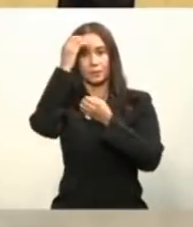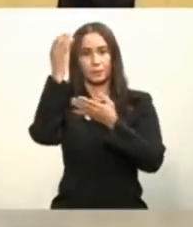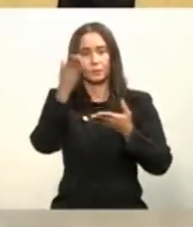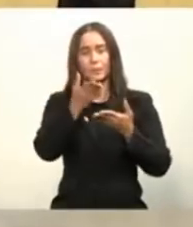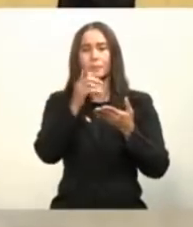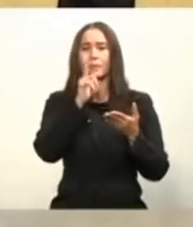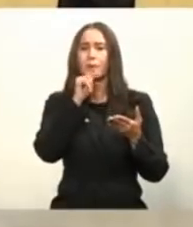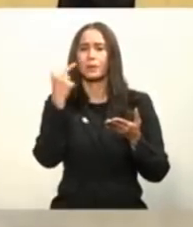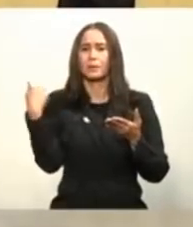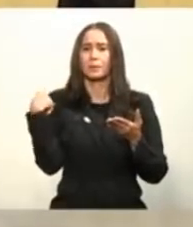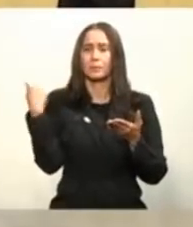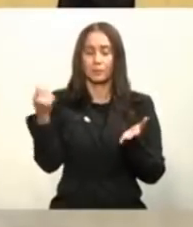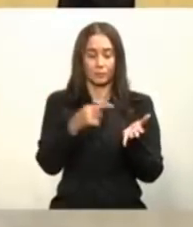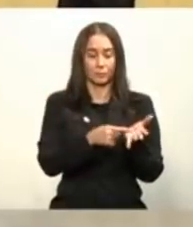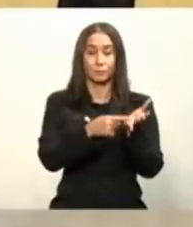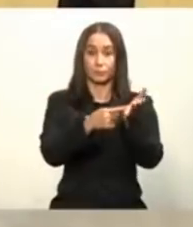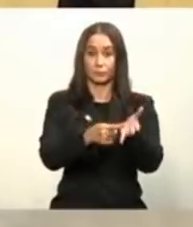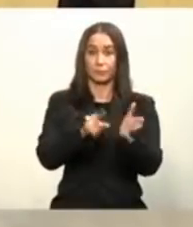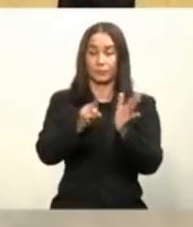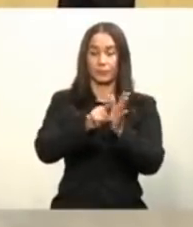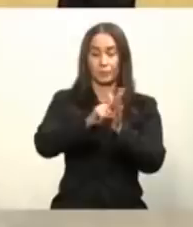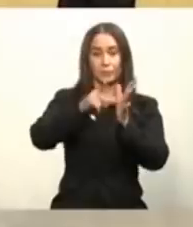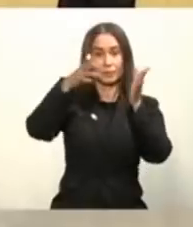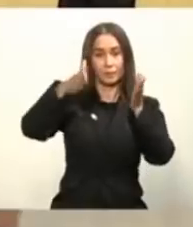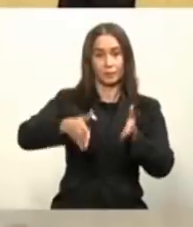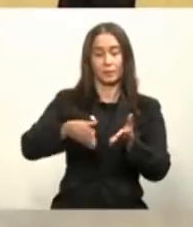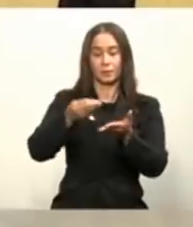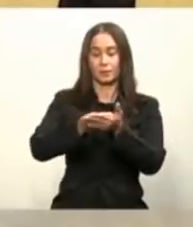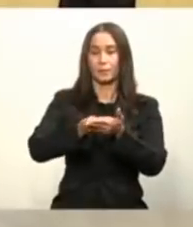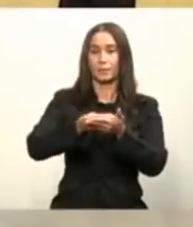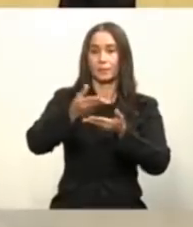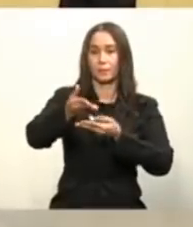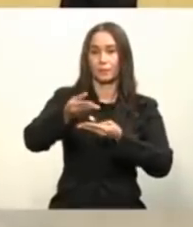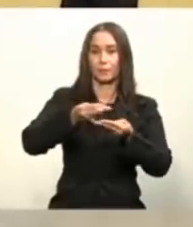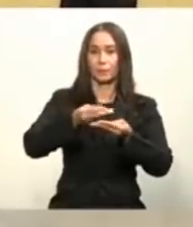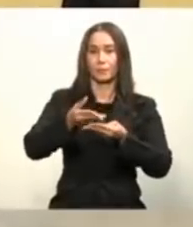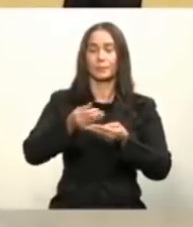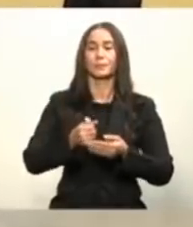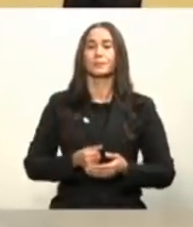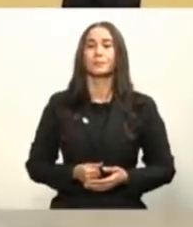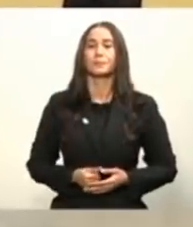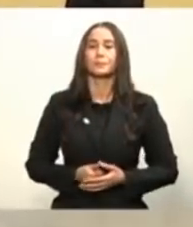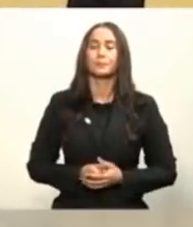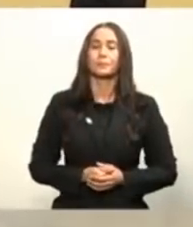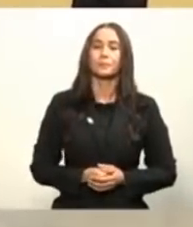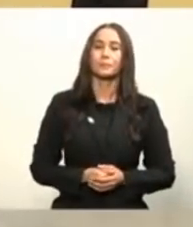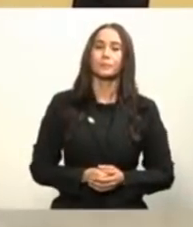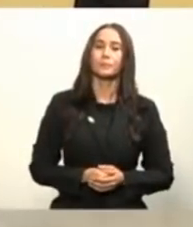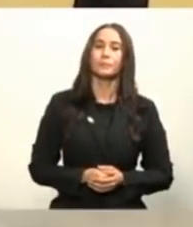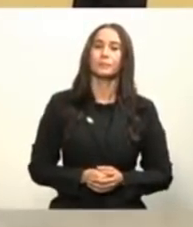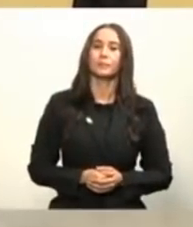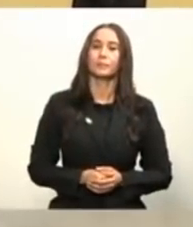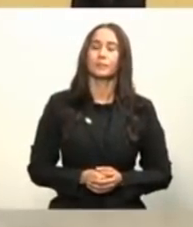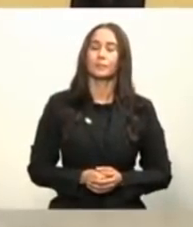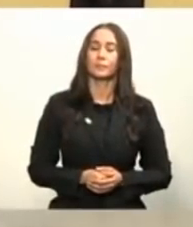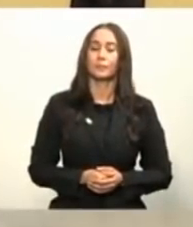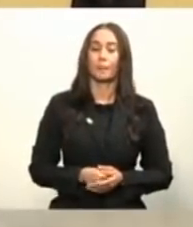y el equipo de finanzas y compras. Existen aquí una serie de entidades